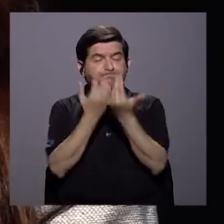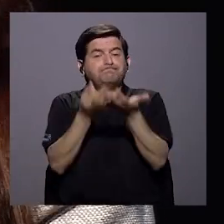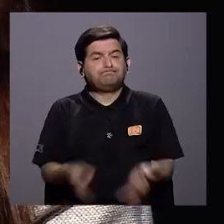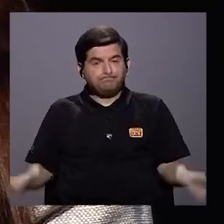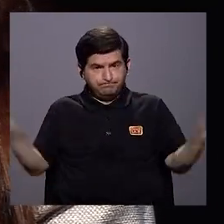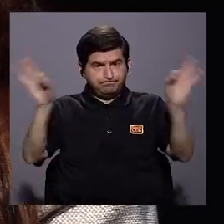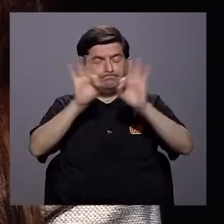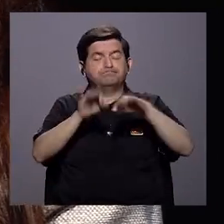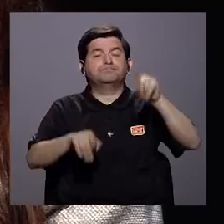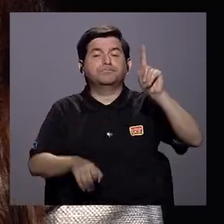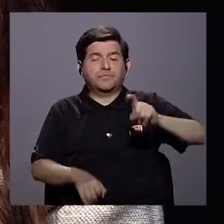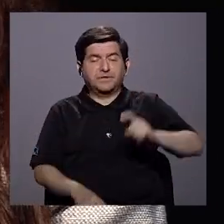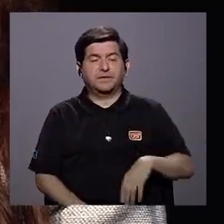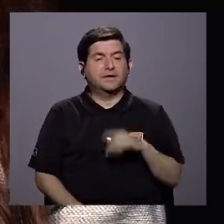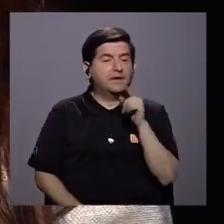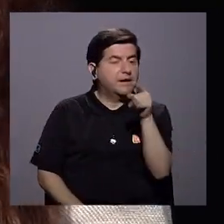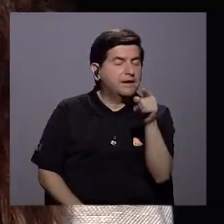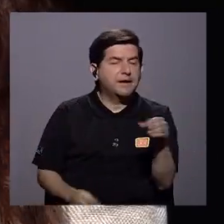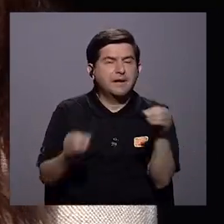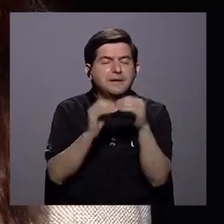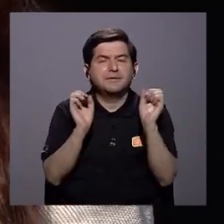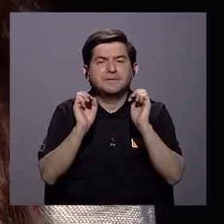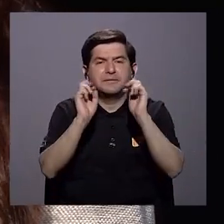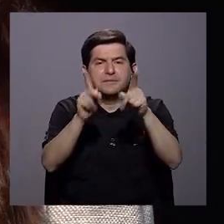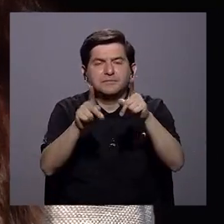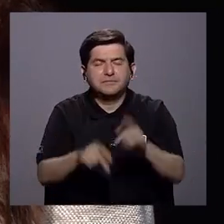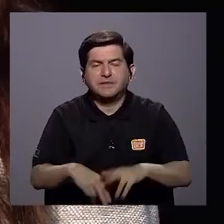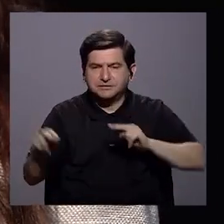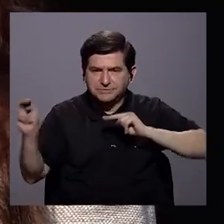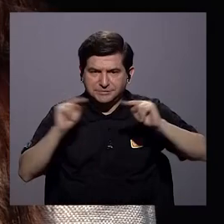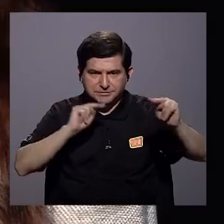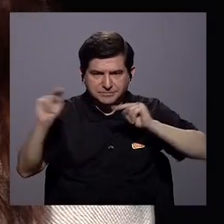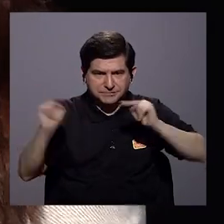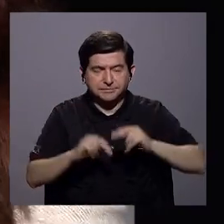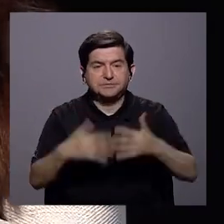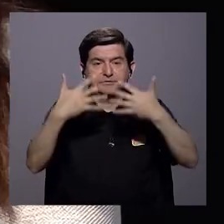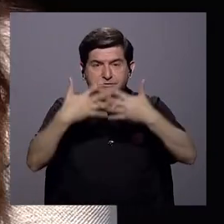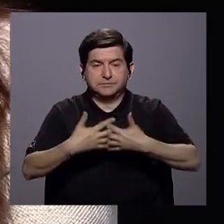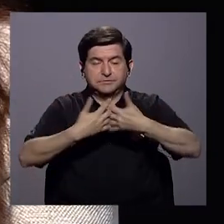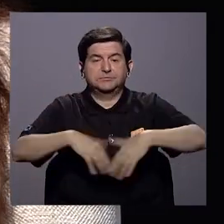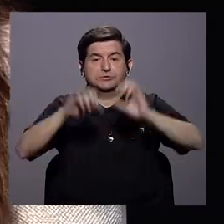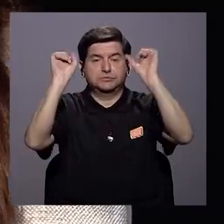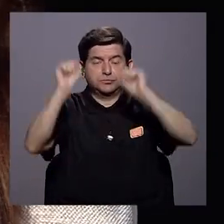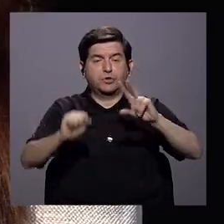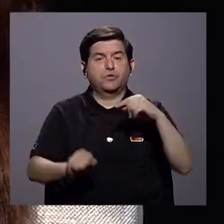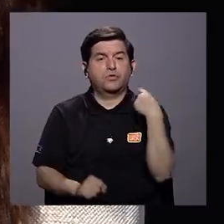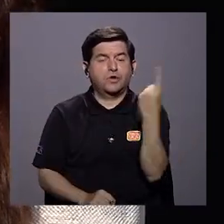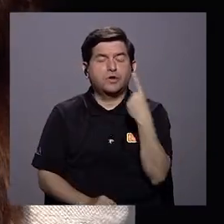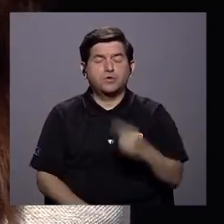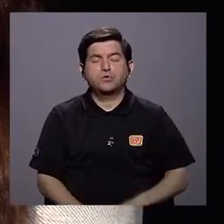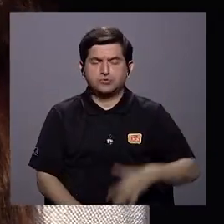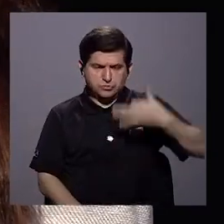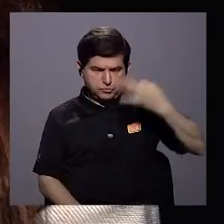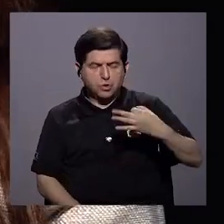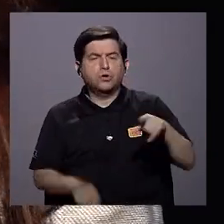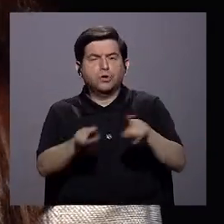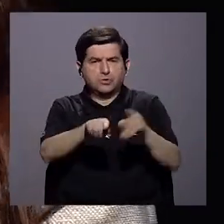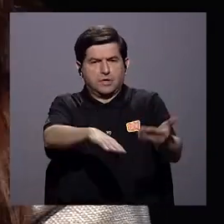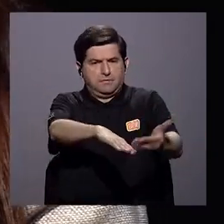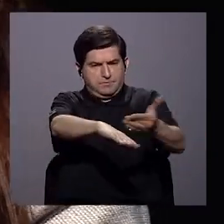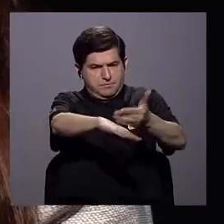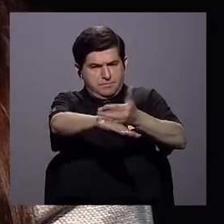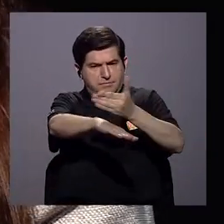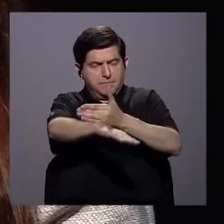porque necesitamos generar más oportunidades de negocio y que las empresas puedan no solo consolidarse sino escalar